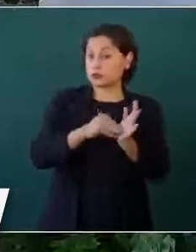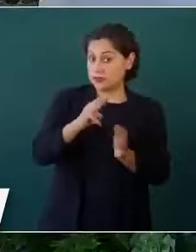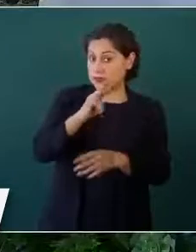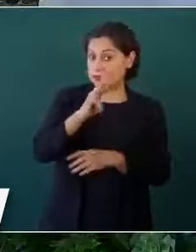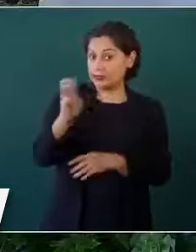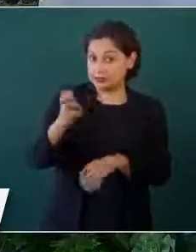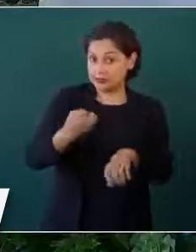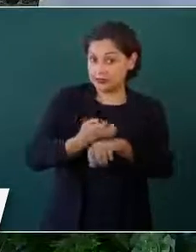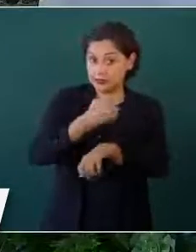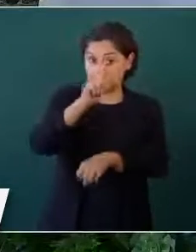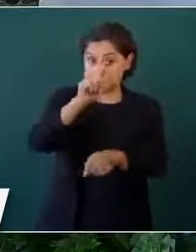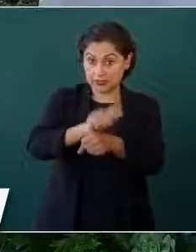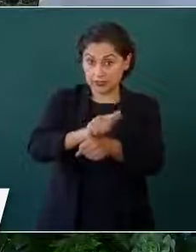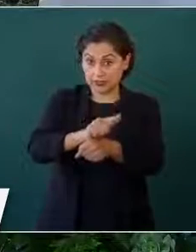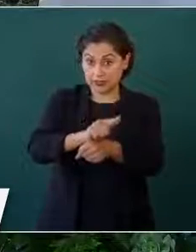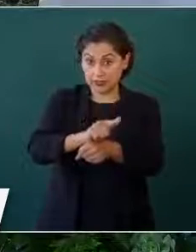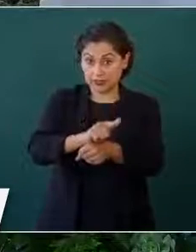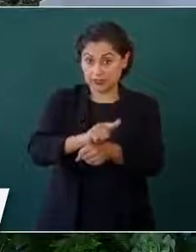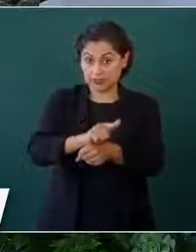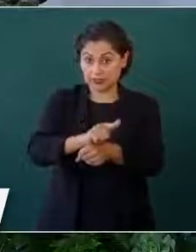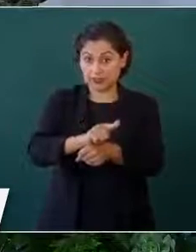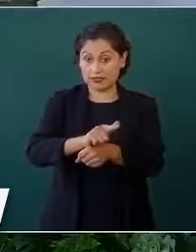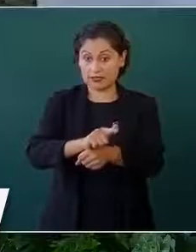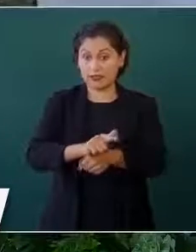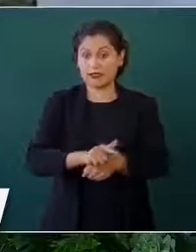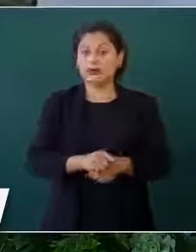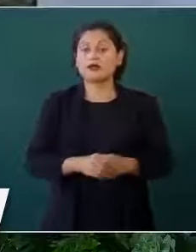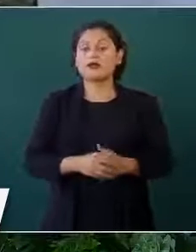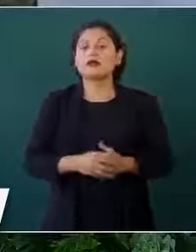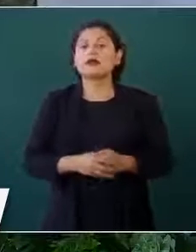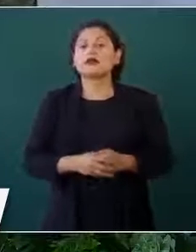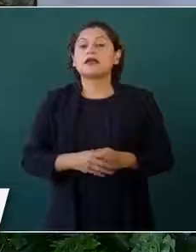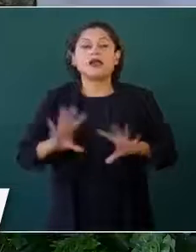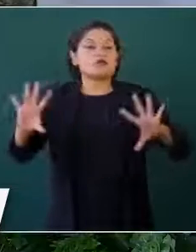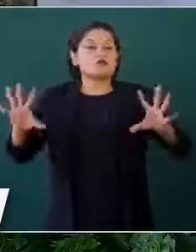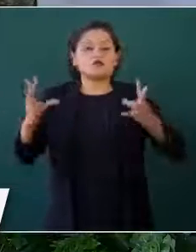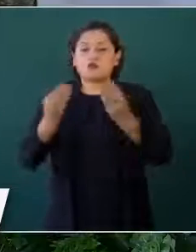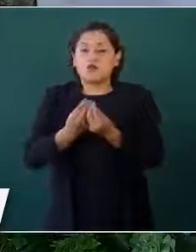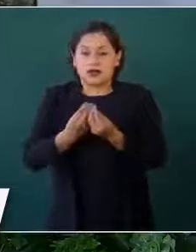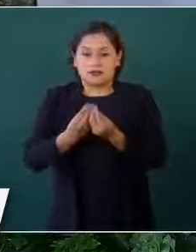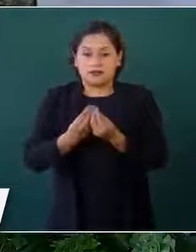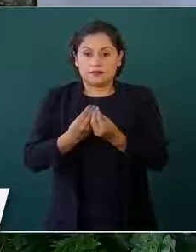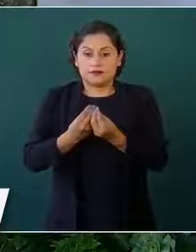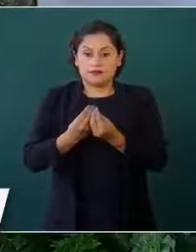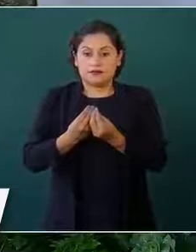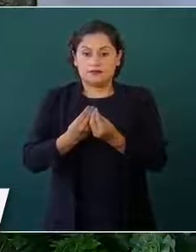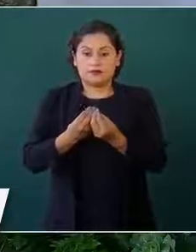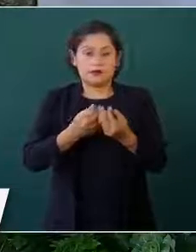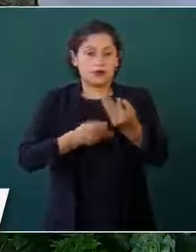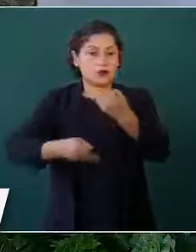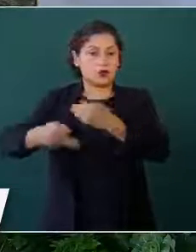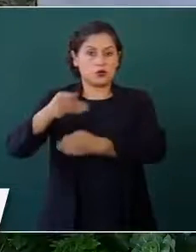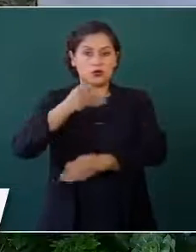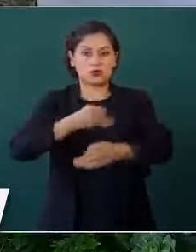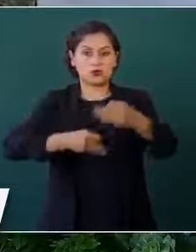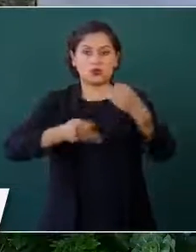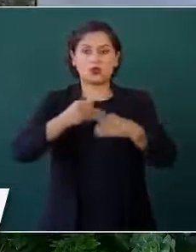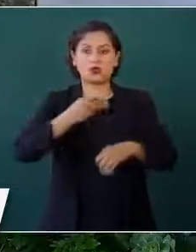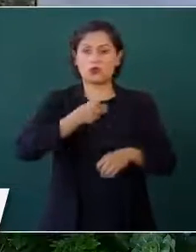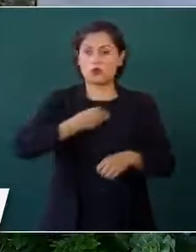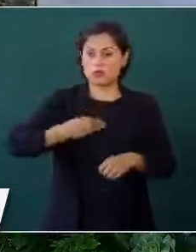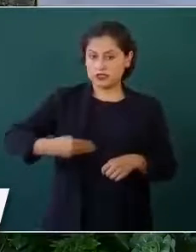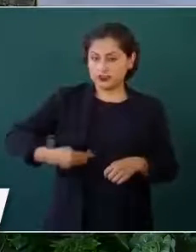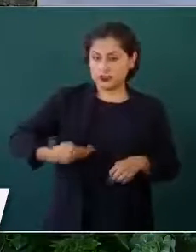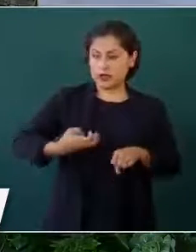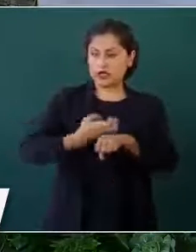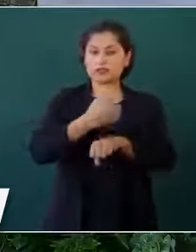estatales. ¿Cuánto 4 mil 300? En total, incluyendo a los municipales. ¿Cuánto 4,